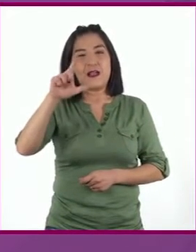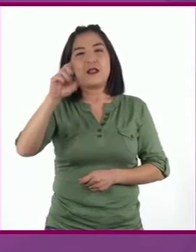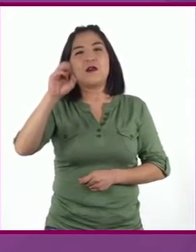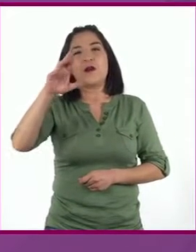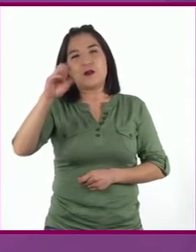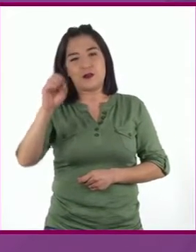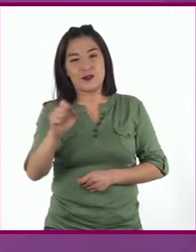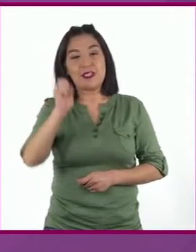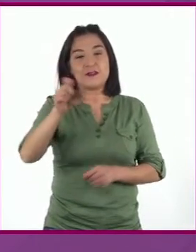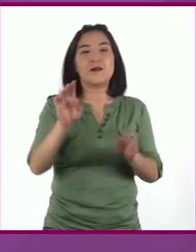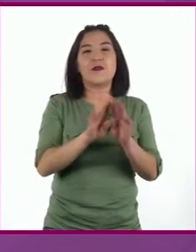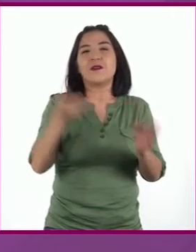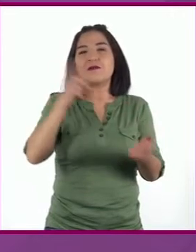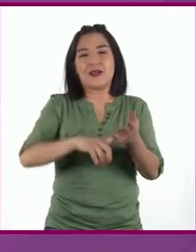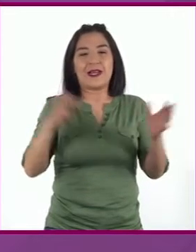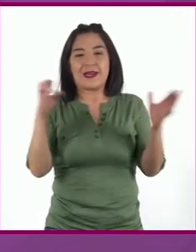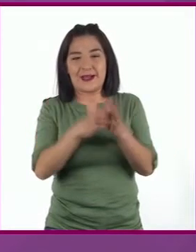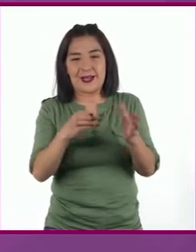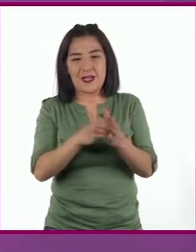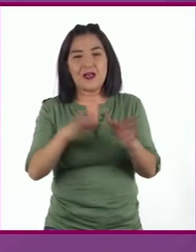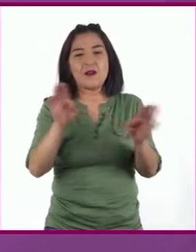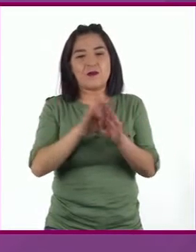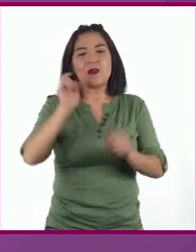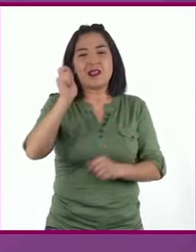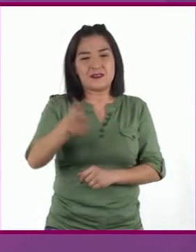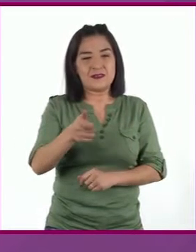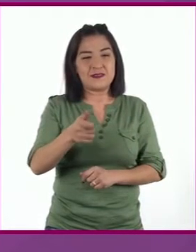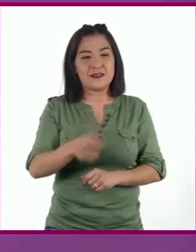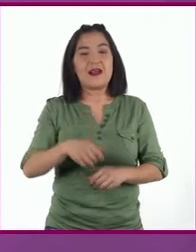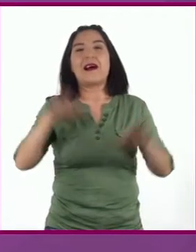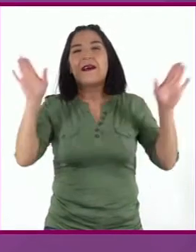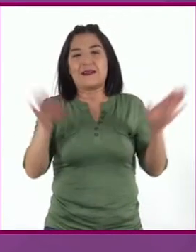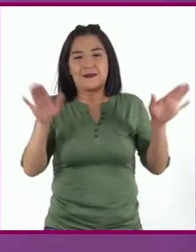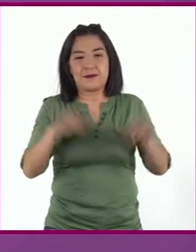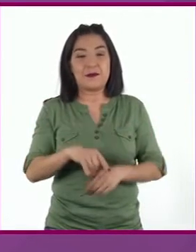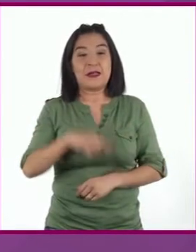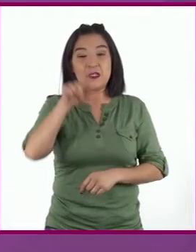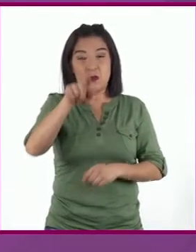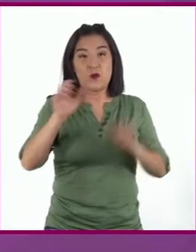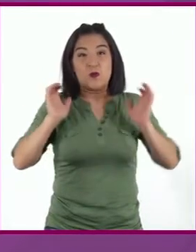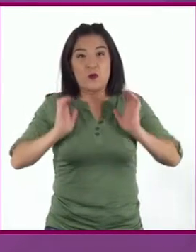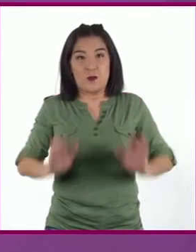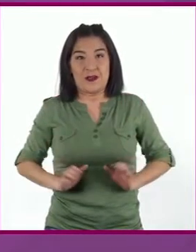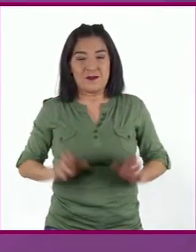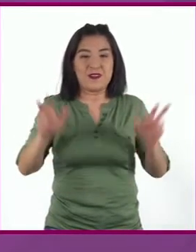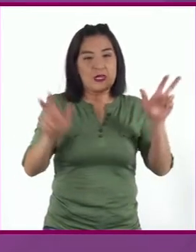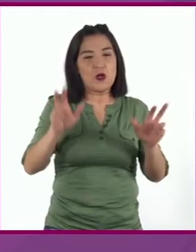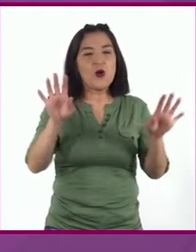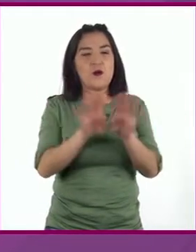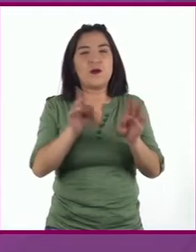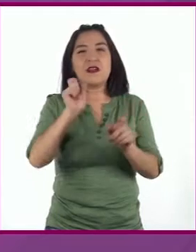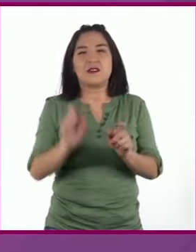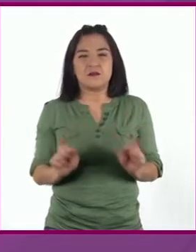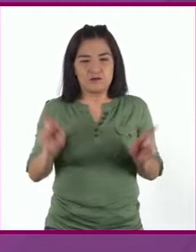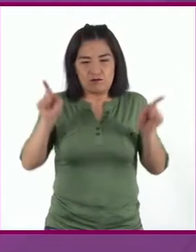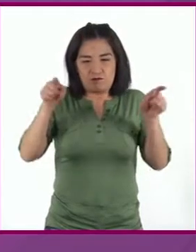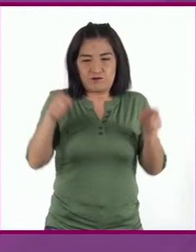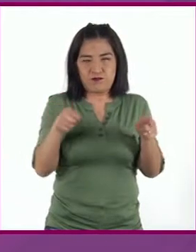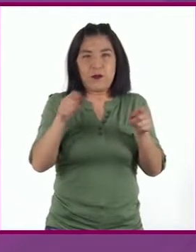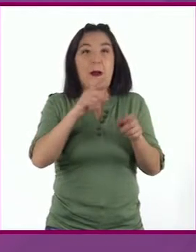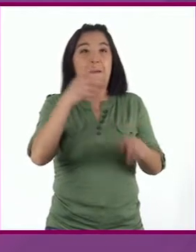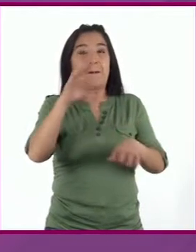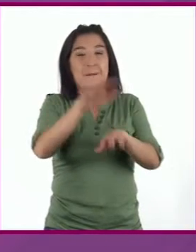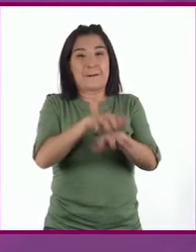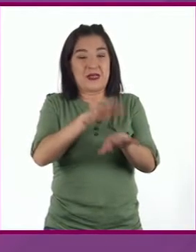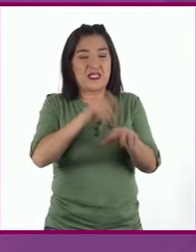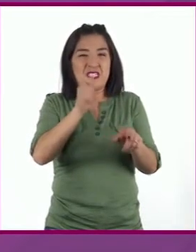caja o estuche, y perón, ala. Su cuerpo es ovalado con patas cortas y, en general,